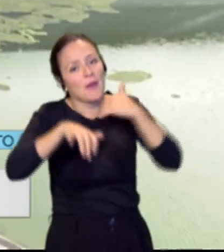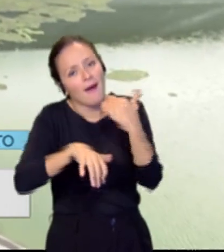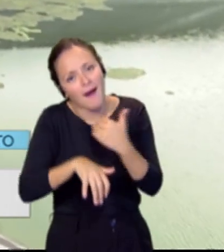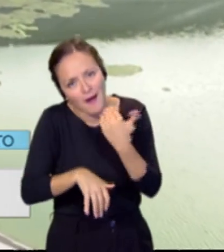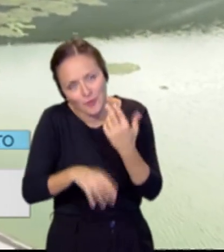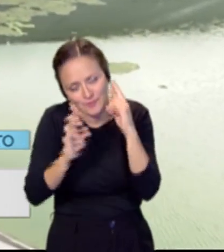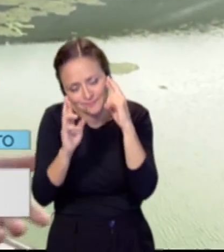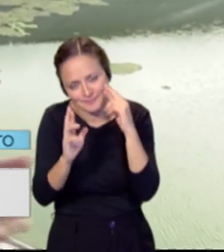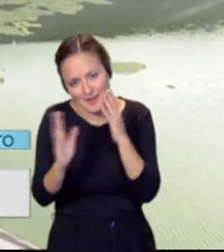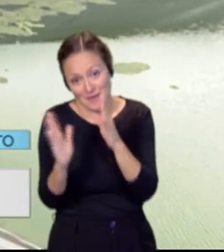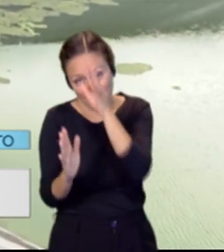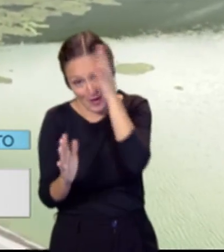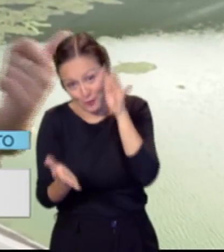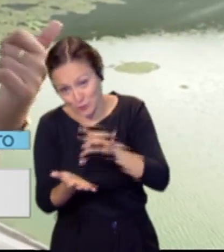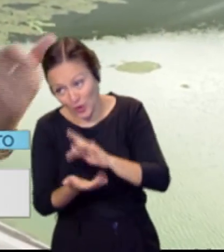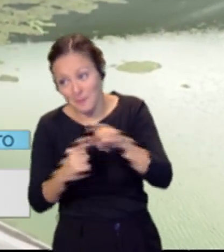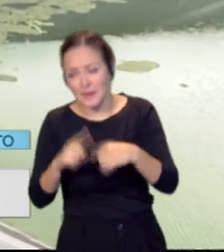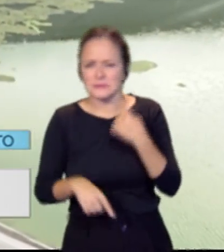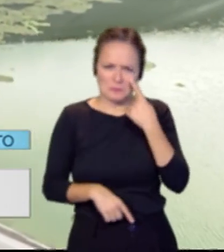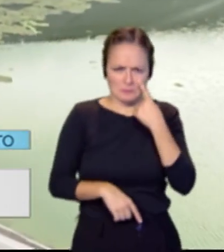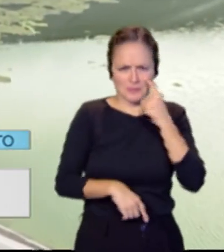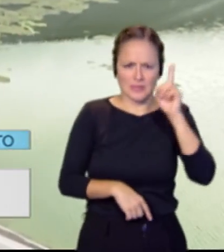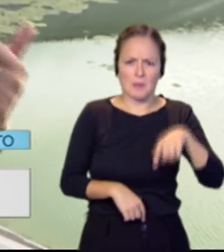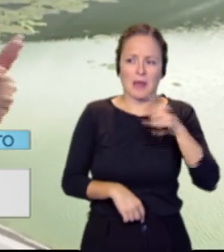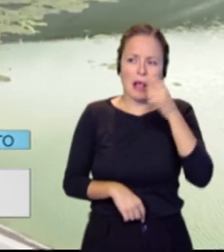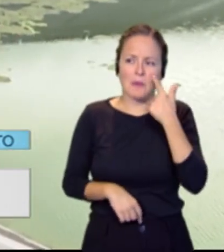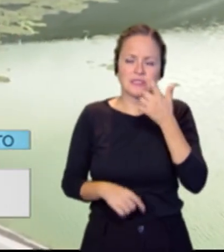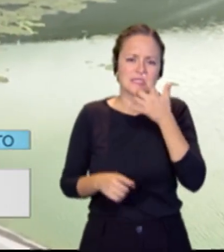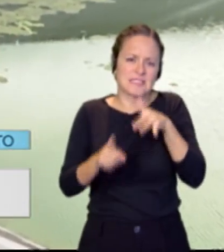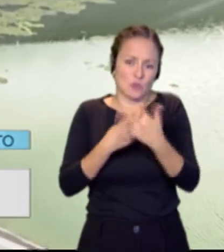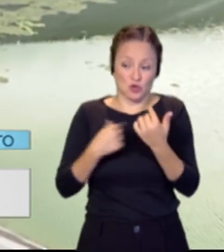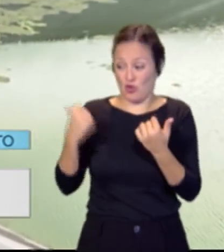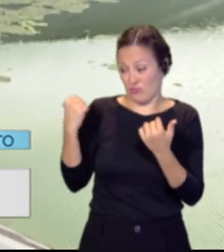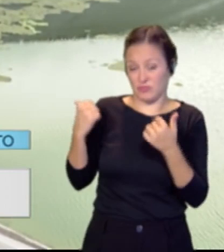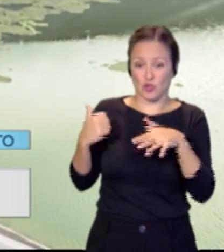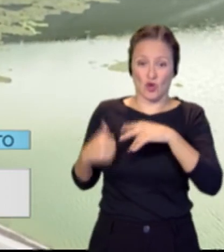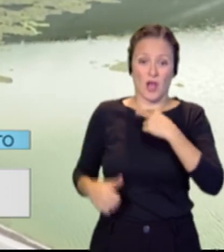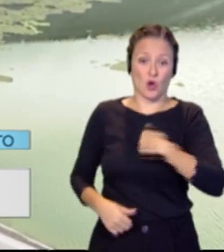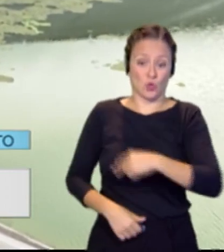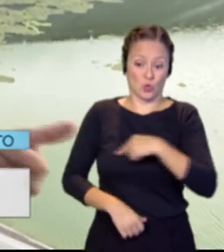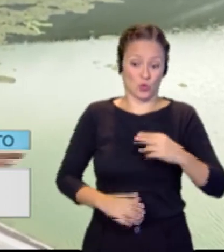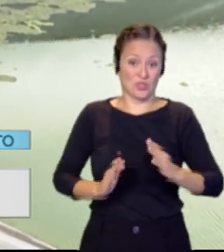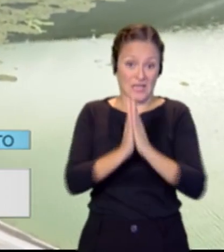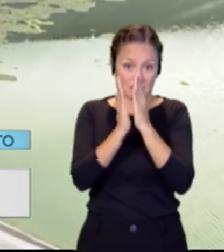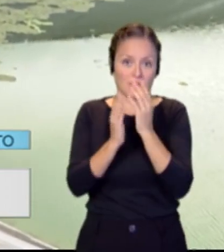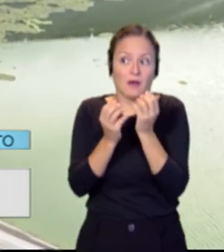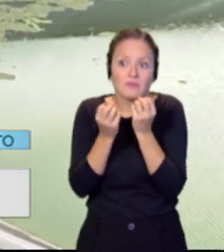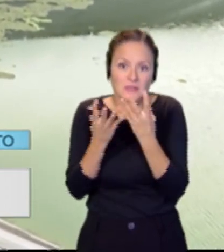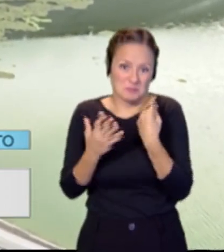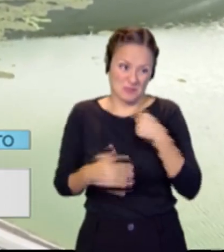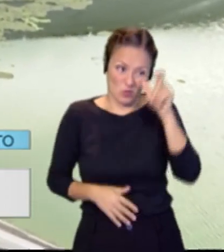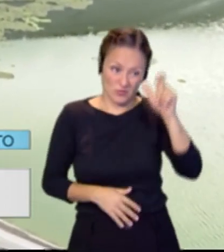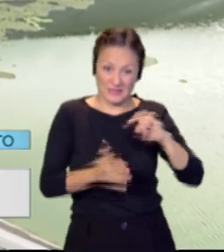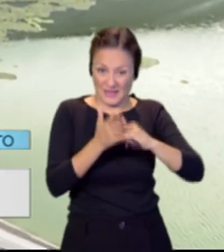de agua este verano y estaremos muy pendientes de ver cómo avanza la situación, por ejemplo, de este embalse de la Cruz Santa, que ahora mismo, como decía el técnico de